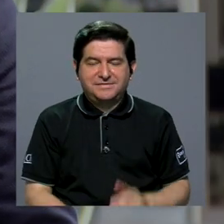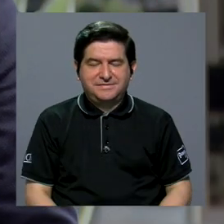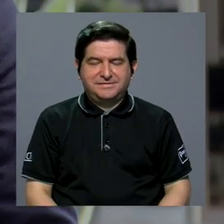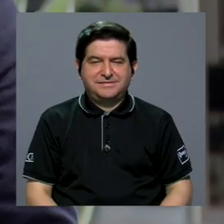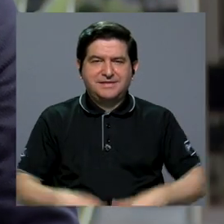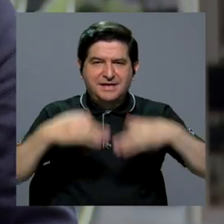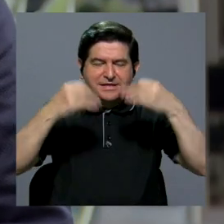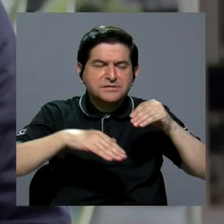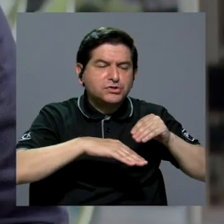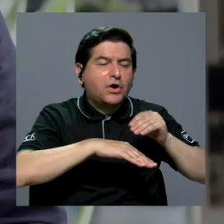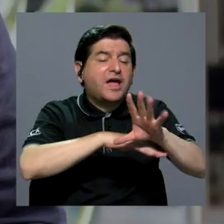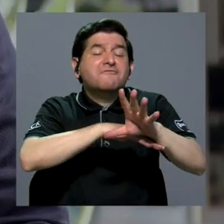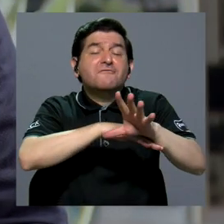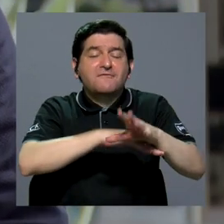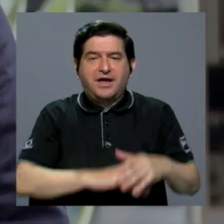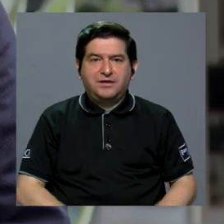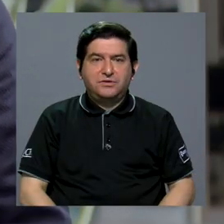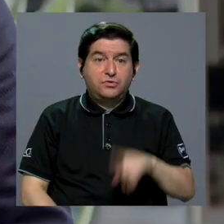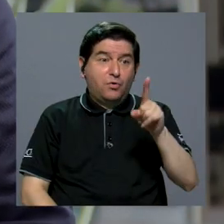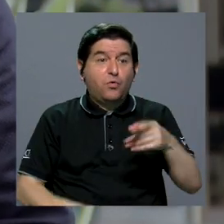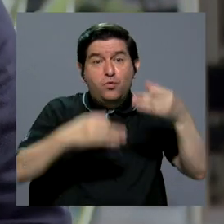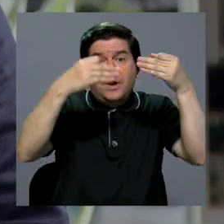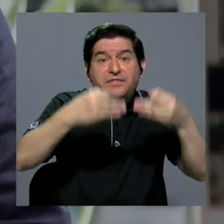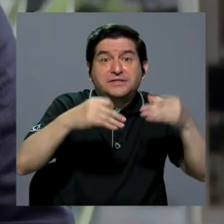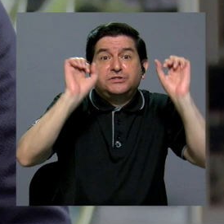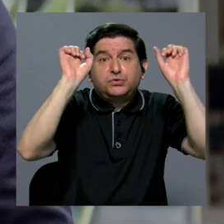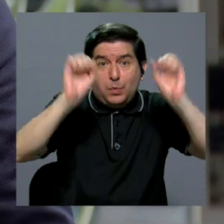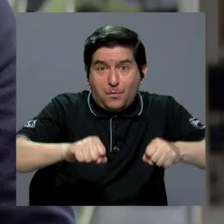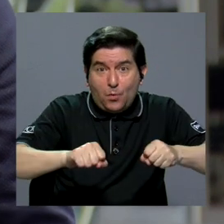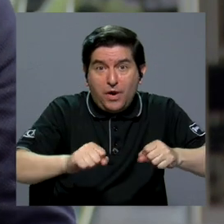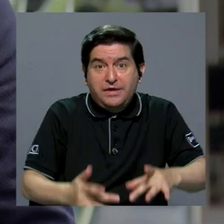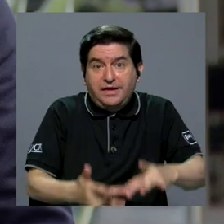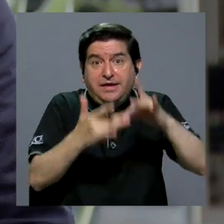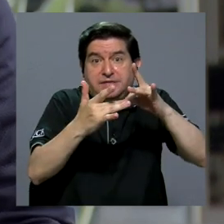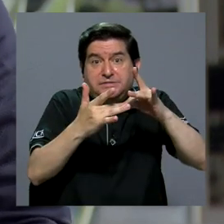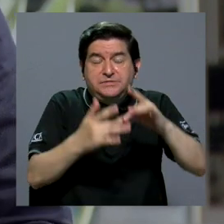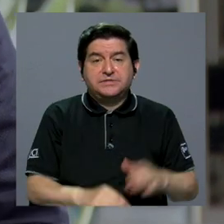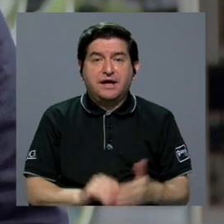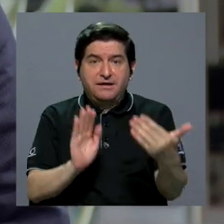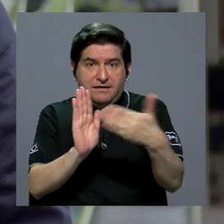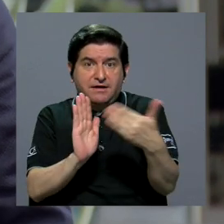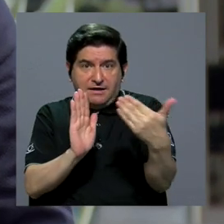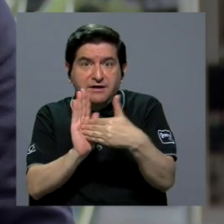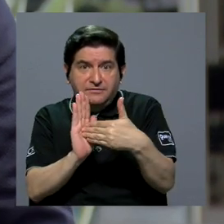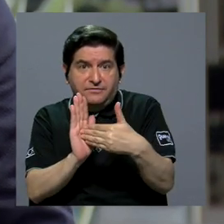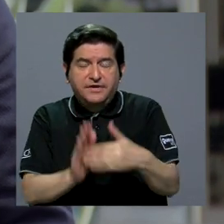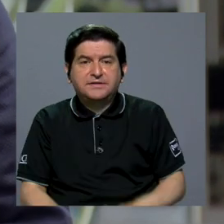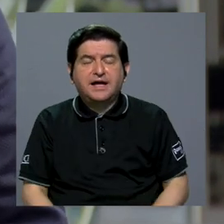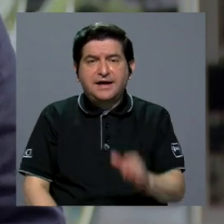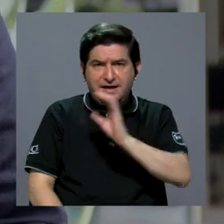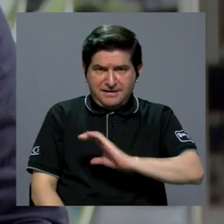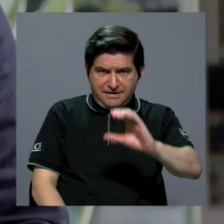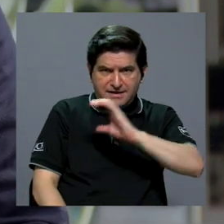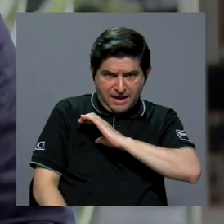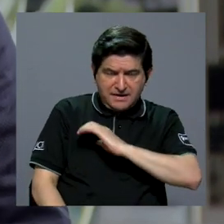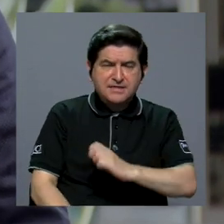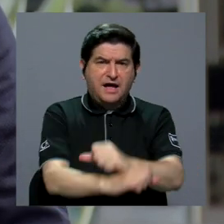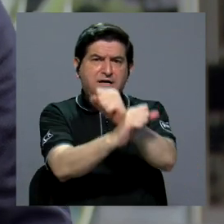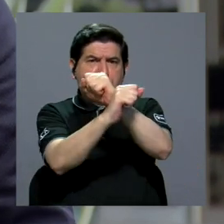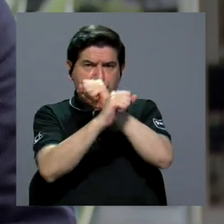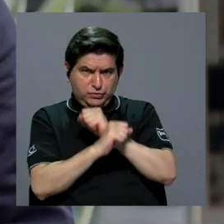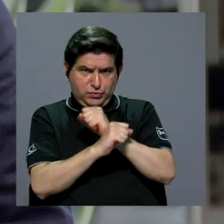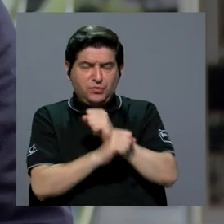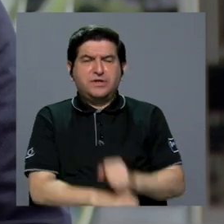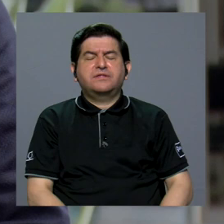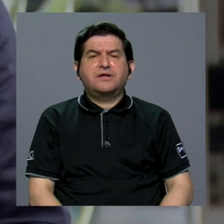decisiones del efecto que va a tener alguna medida particular sobre la calidad, sobre la seguridad